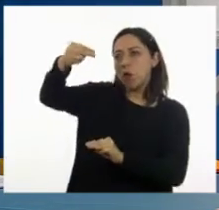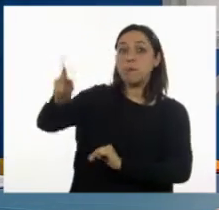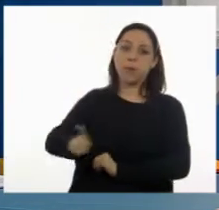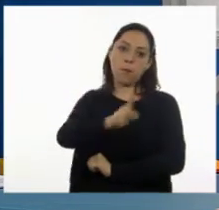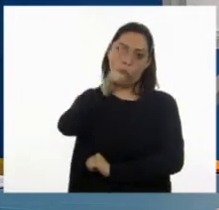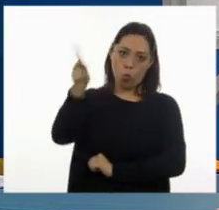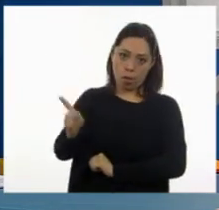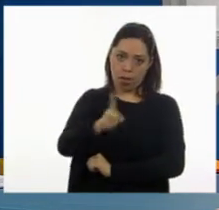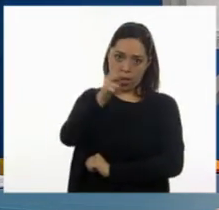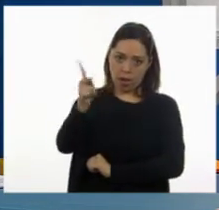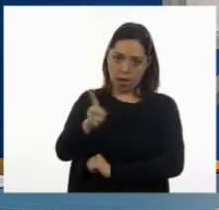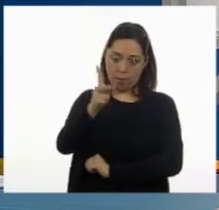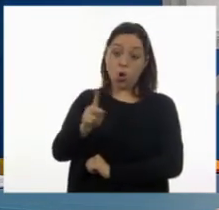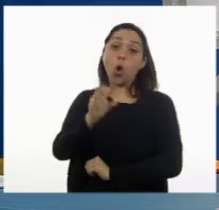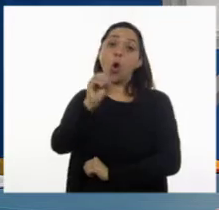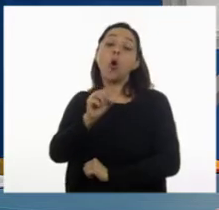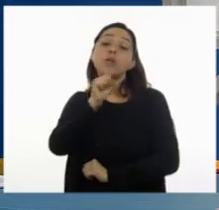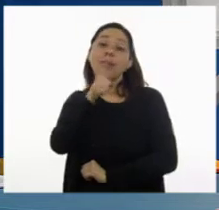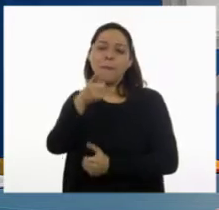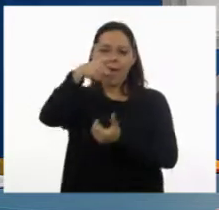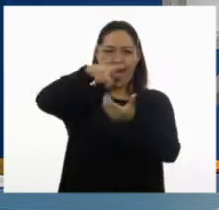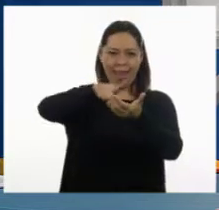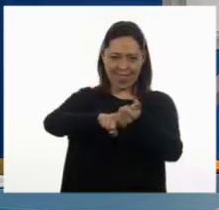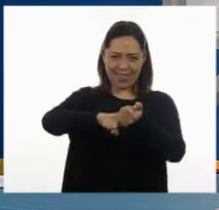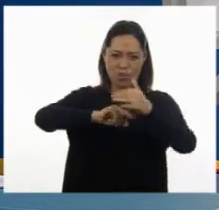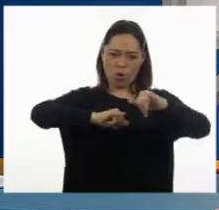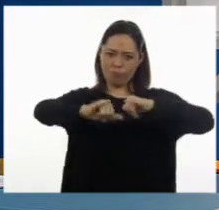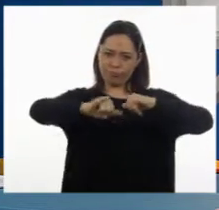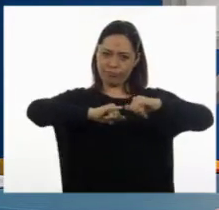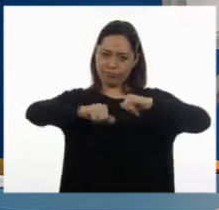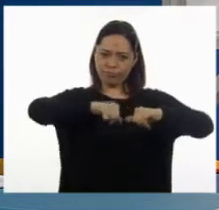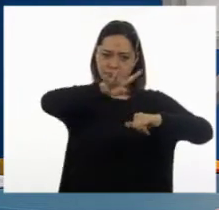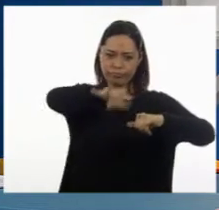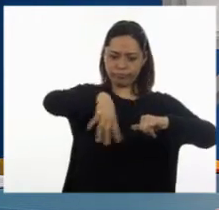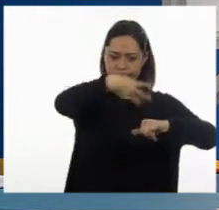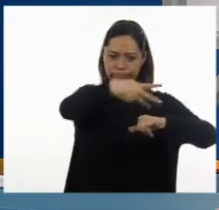las coordenadas geográficas con que podríamos encontrar un lugar en un mapa.